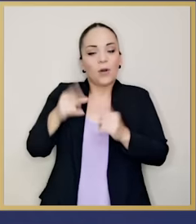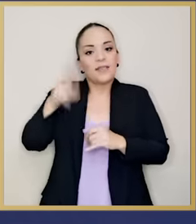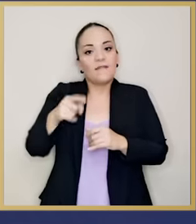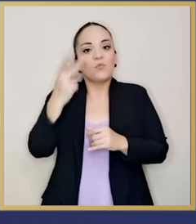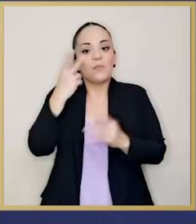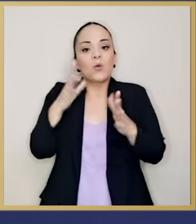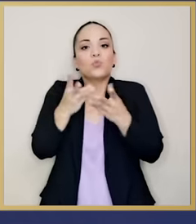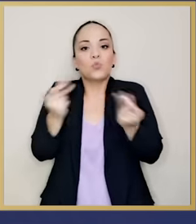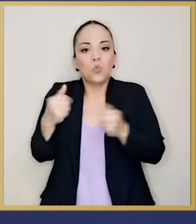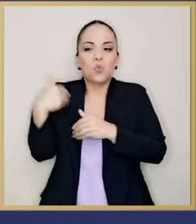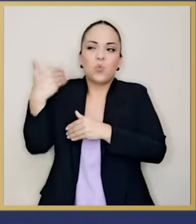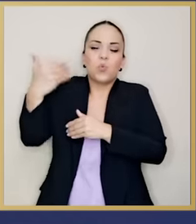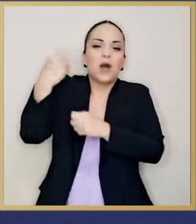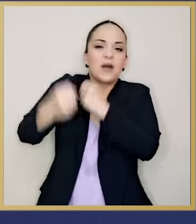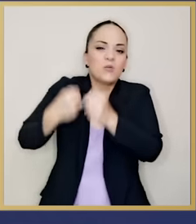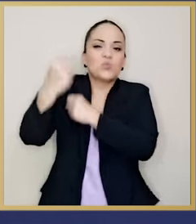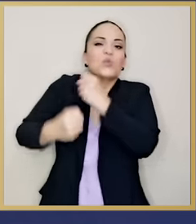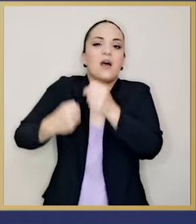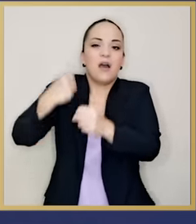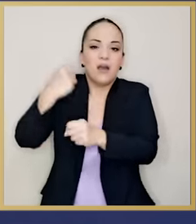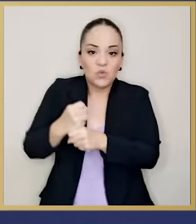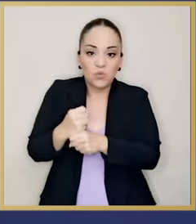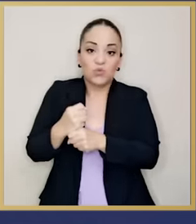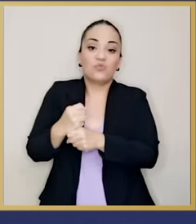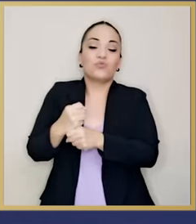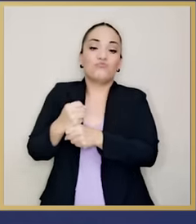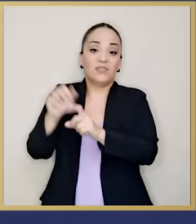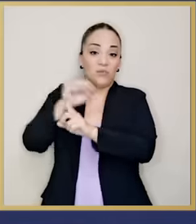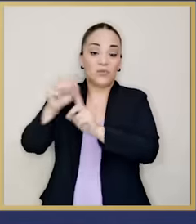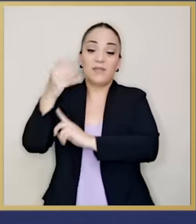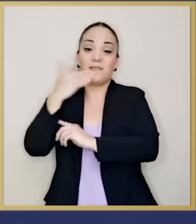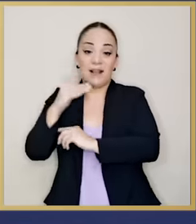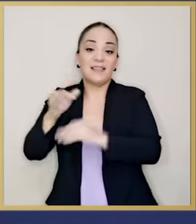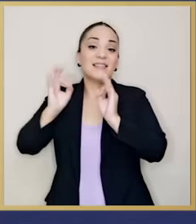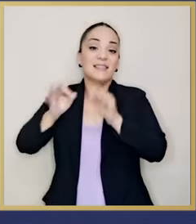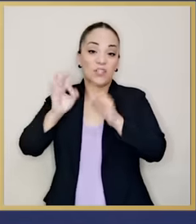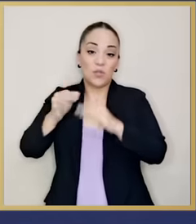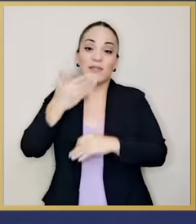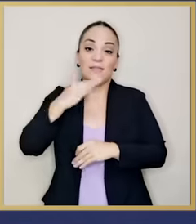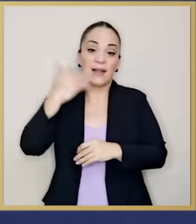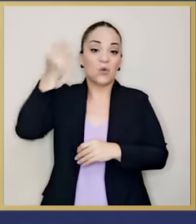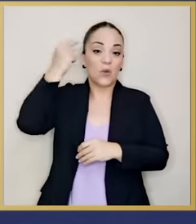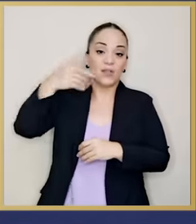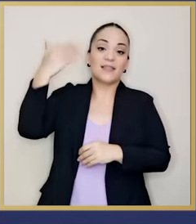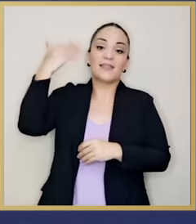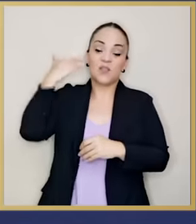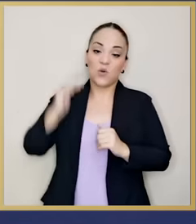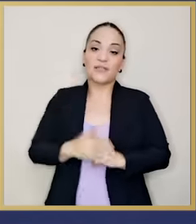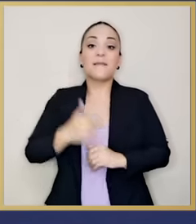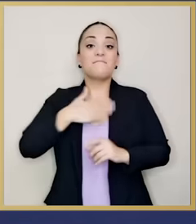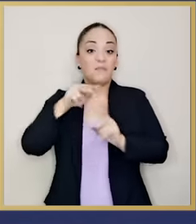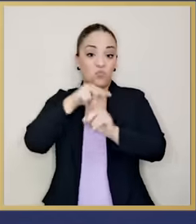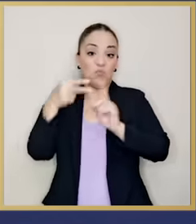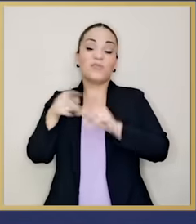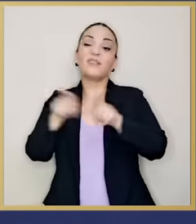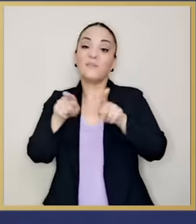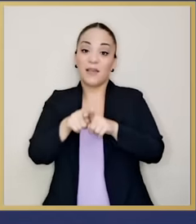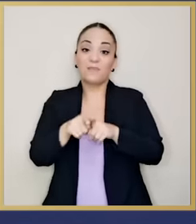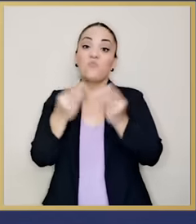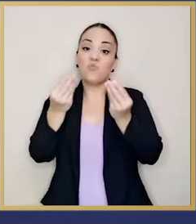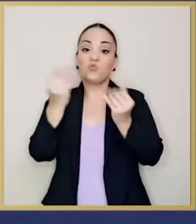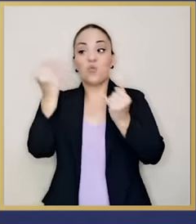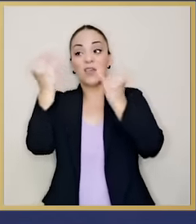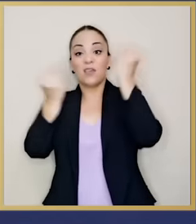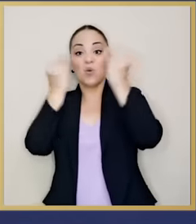por infinidad de malas decisiones y sí, desde mi punto de vista, corrupción